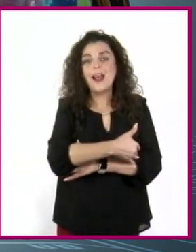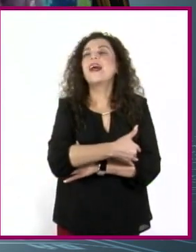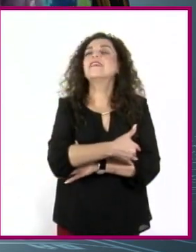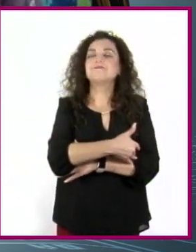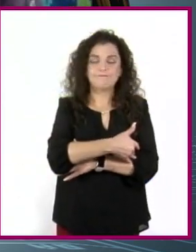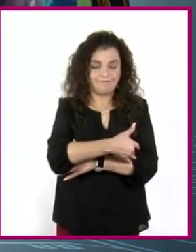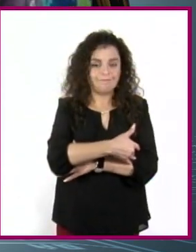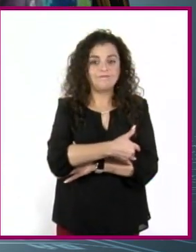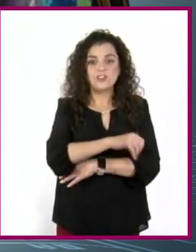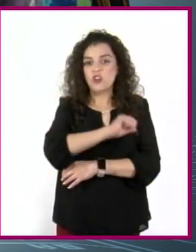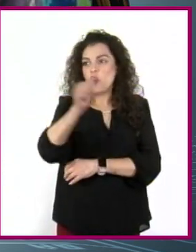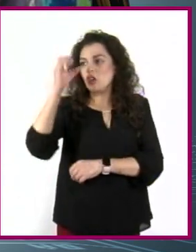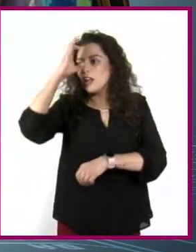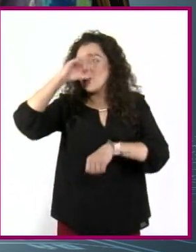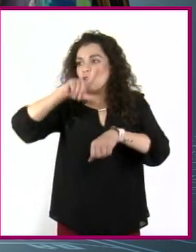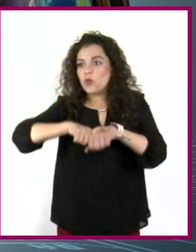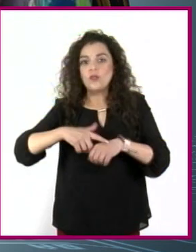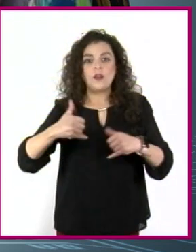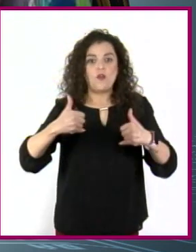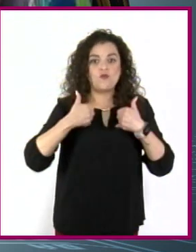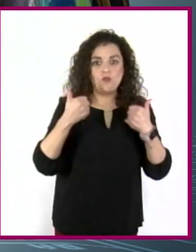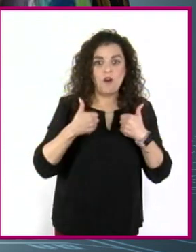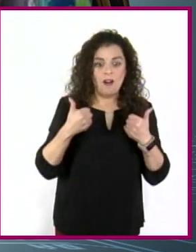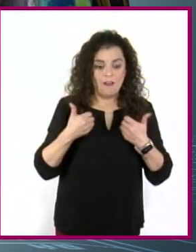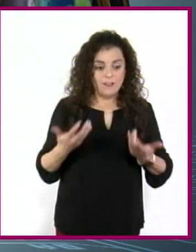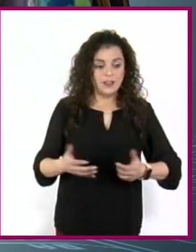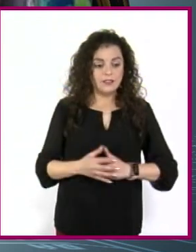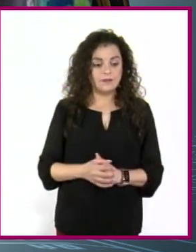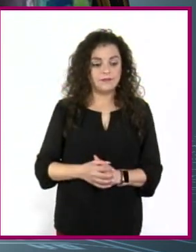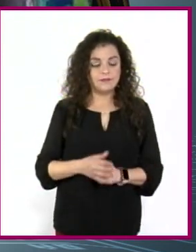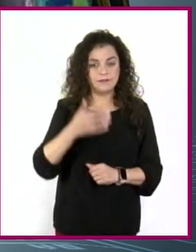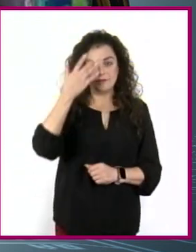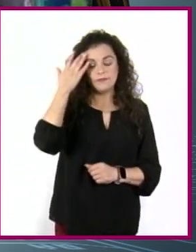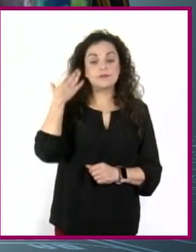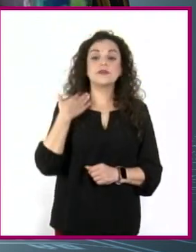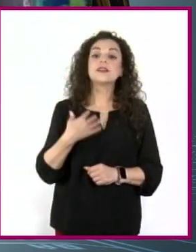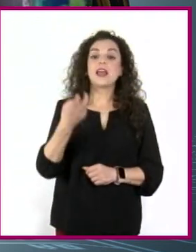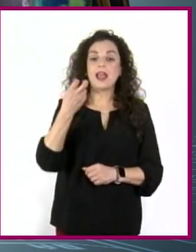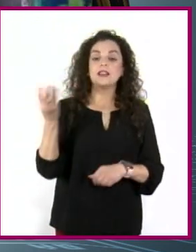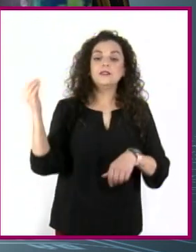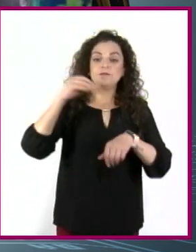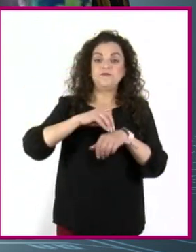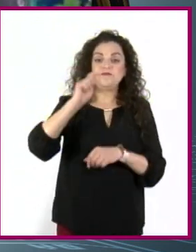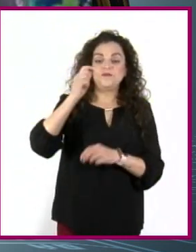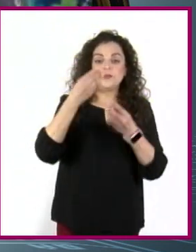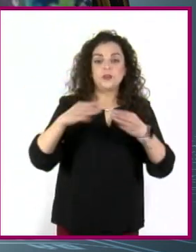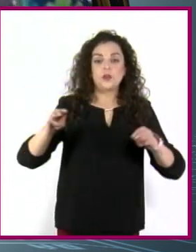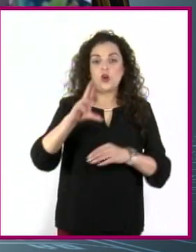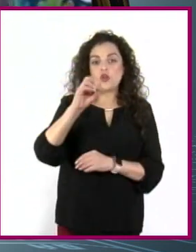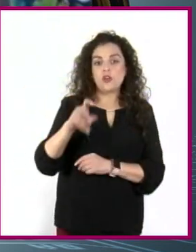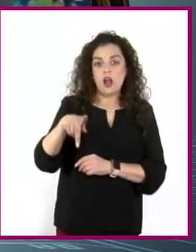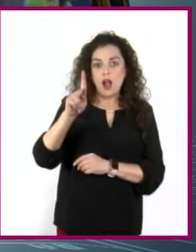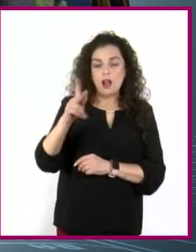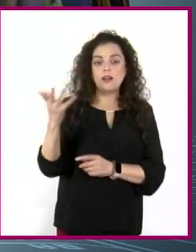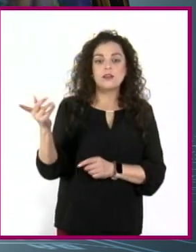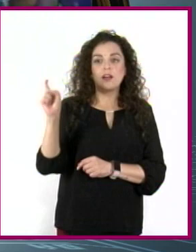otras culturas juveniles. Qué bonito. Es donde incorporamos rock, serigrafía,